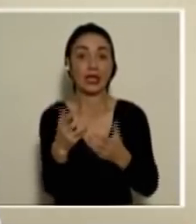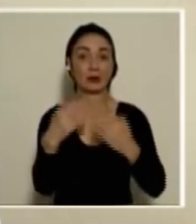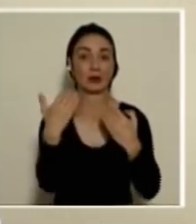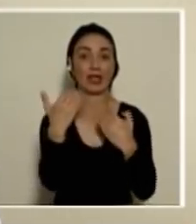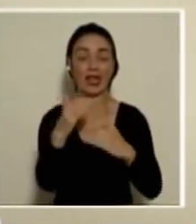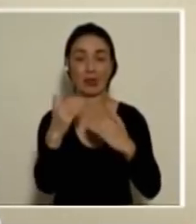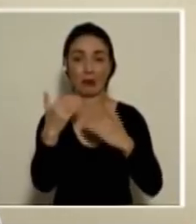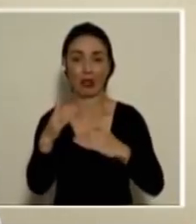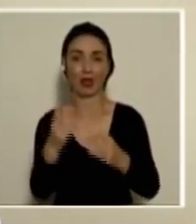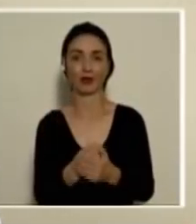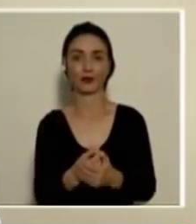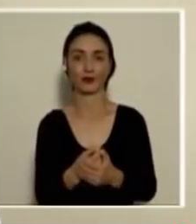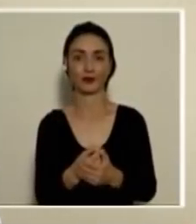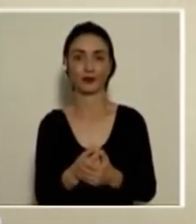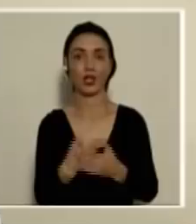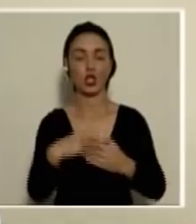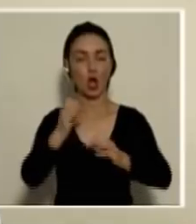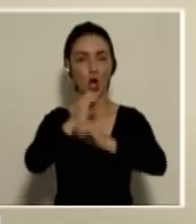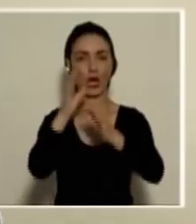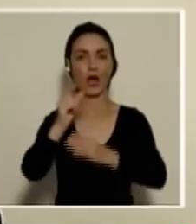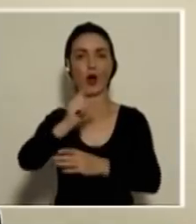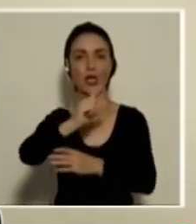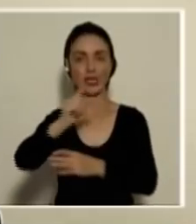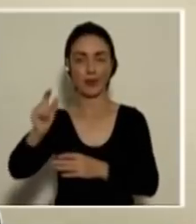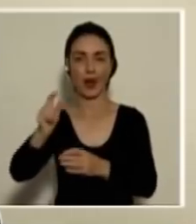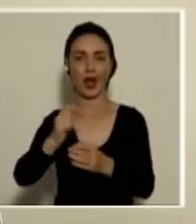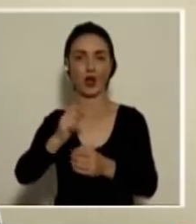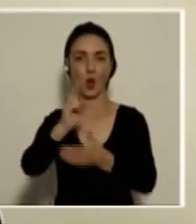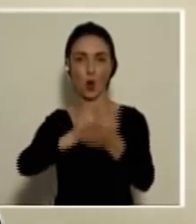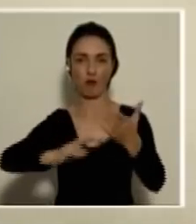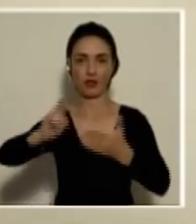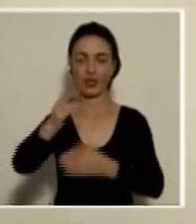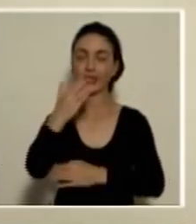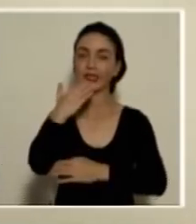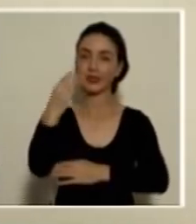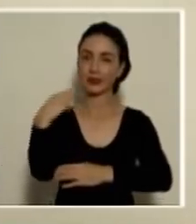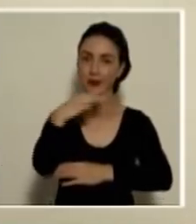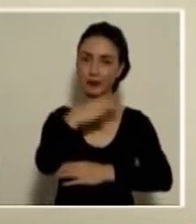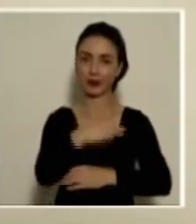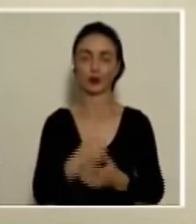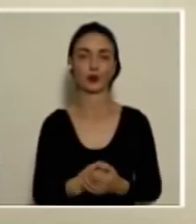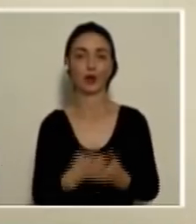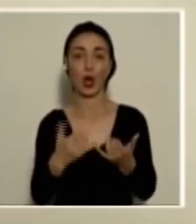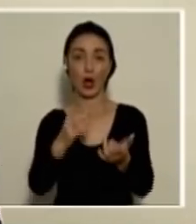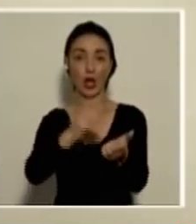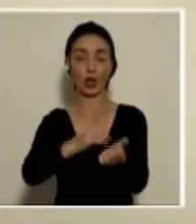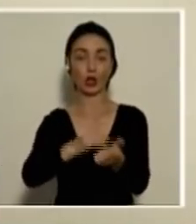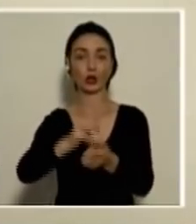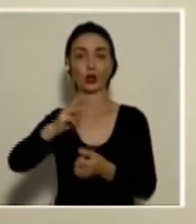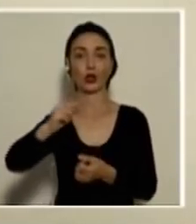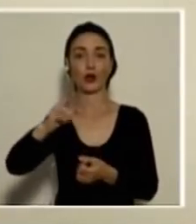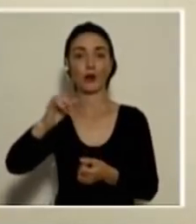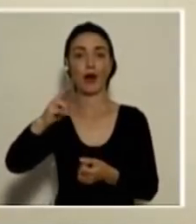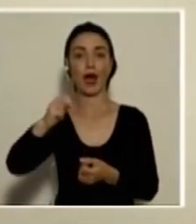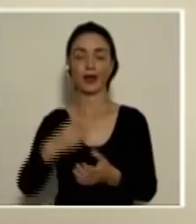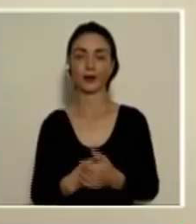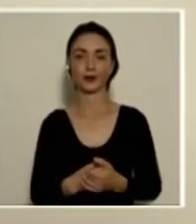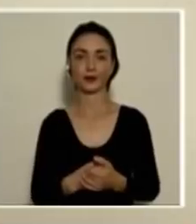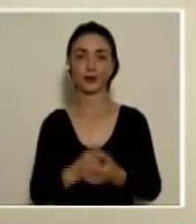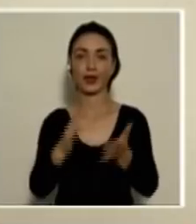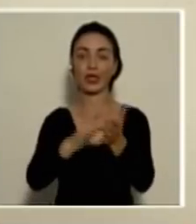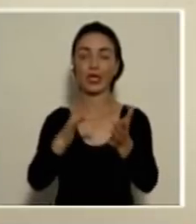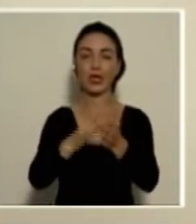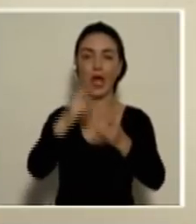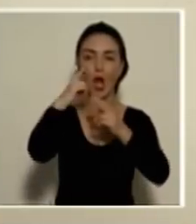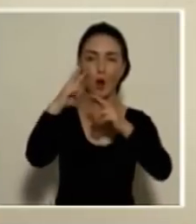limitar con esto. Espero haberle sido claro al Semanario Universidad. Gracias, señor ministro. Un el doctor Rodrigo Marín, por parte del Medio Digital